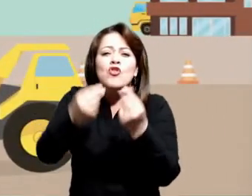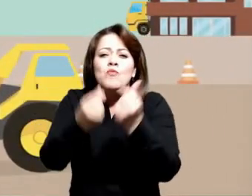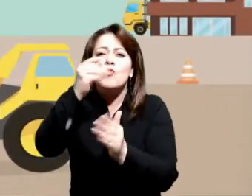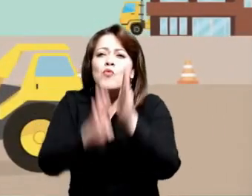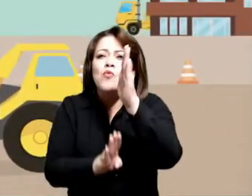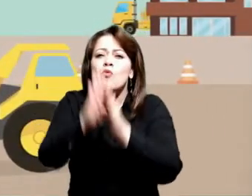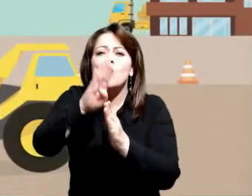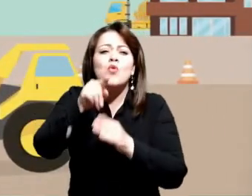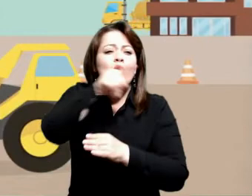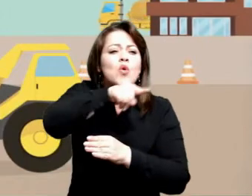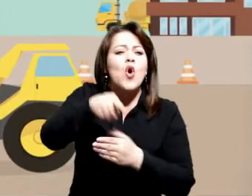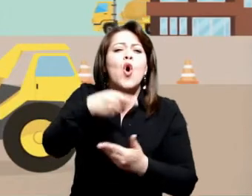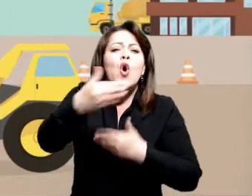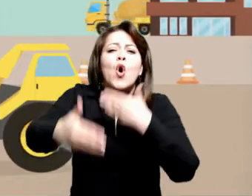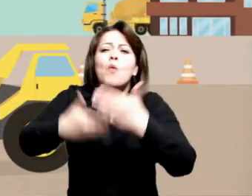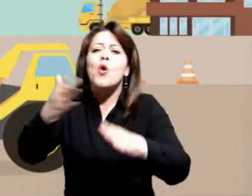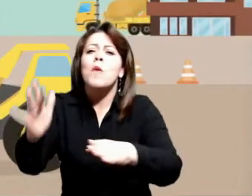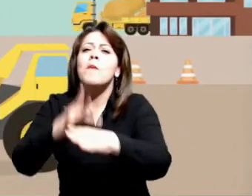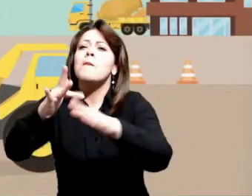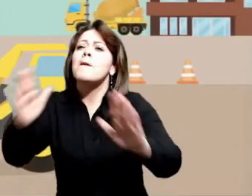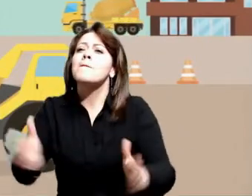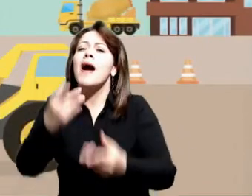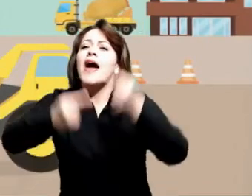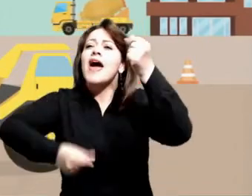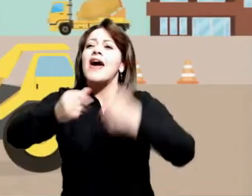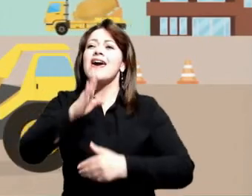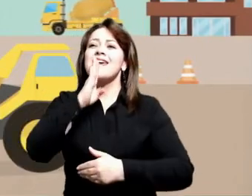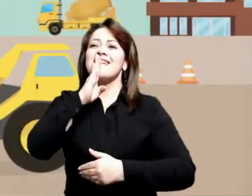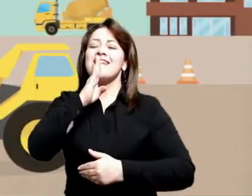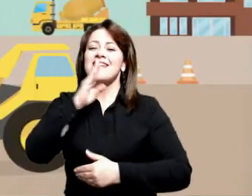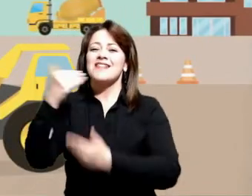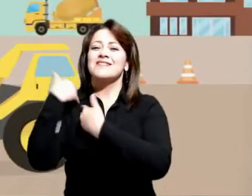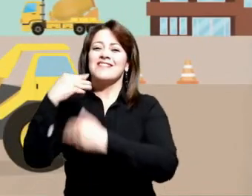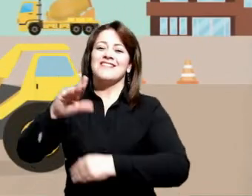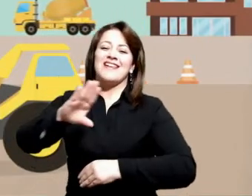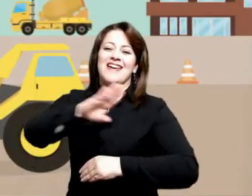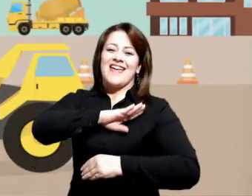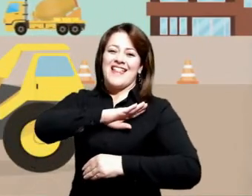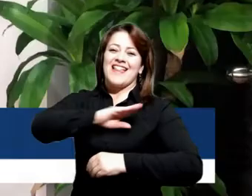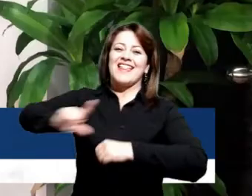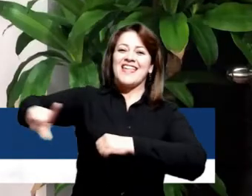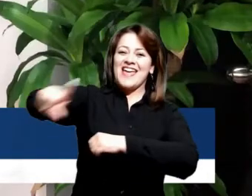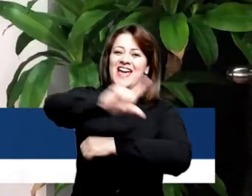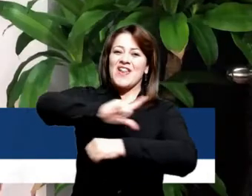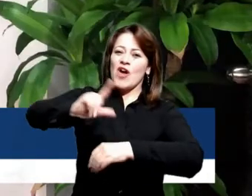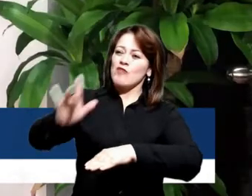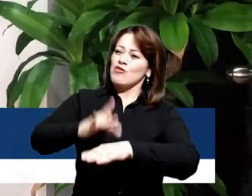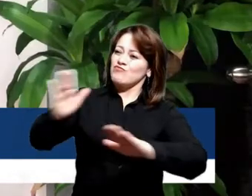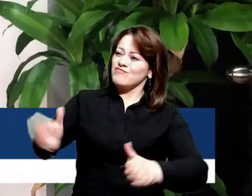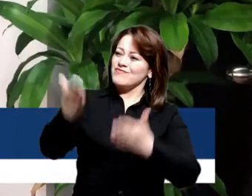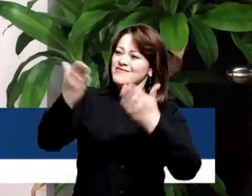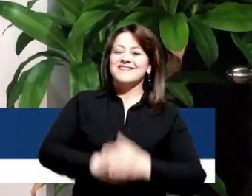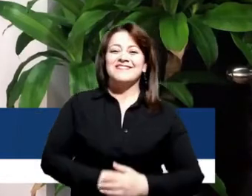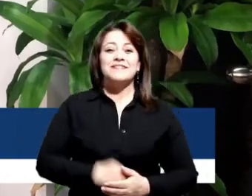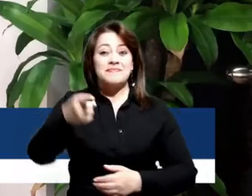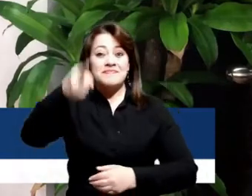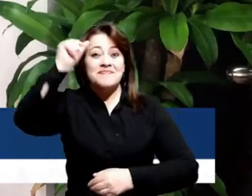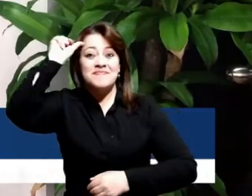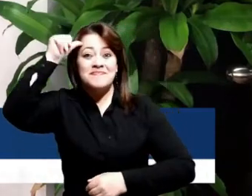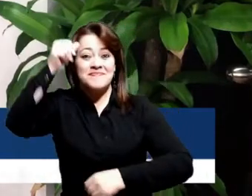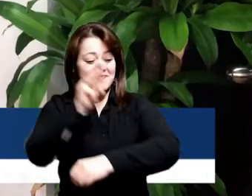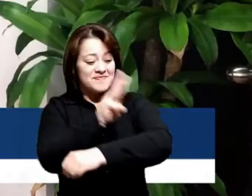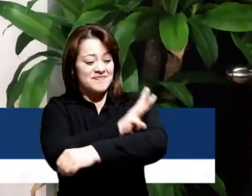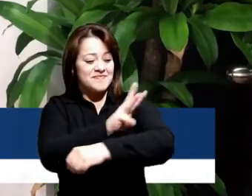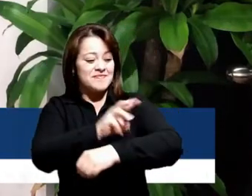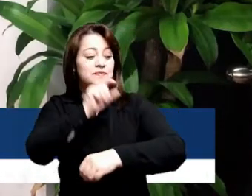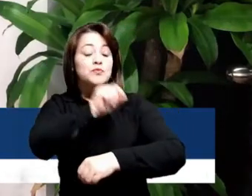desarrollo local y la reactivación económica a cargo de las alcaldías locales. Recuerden que pueden visitar el portal